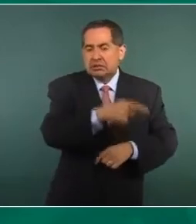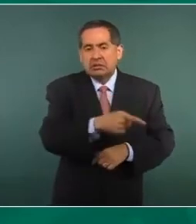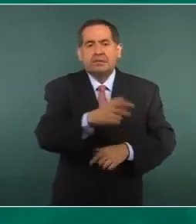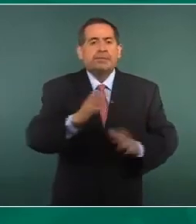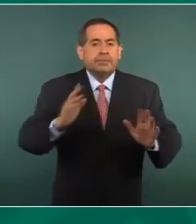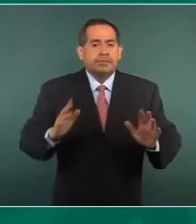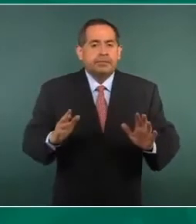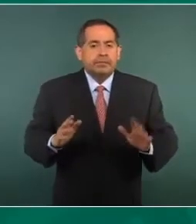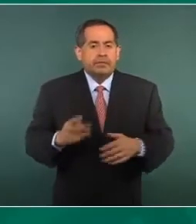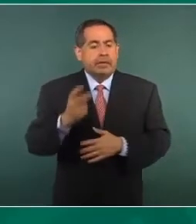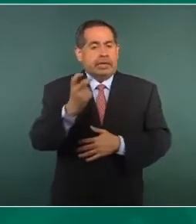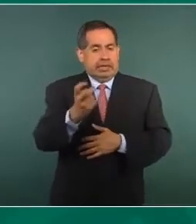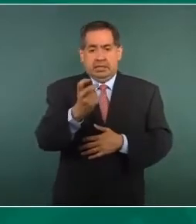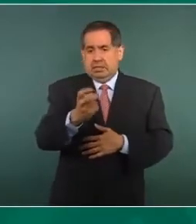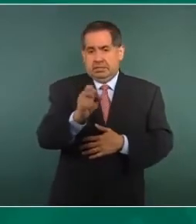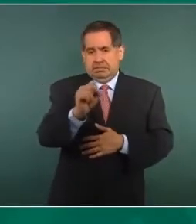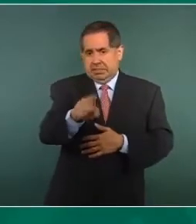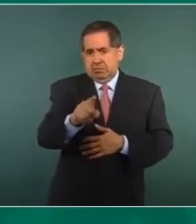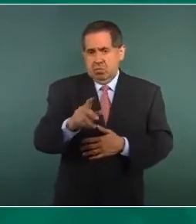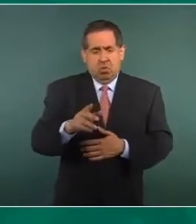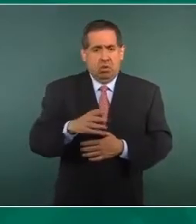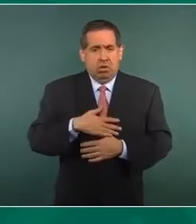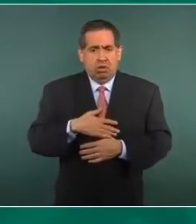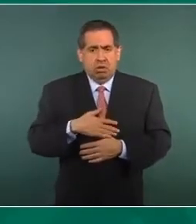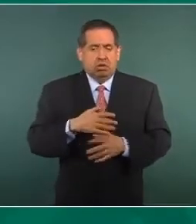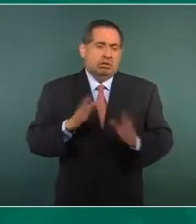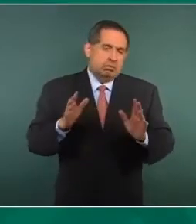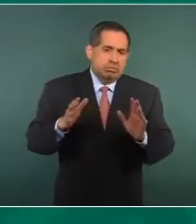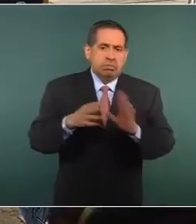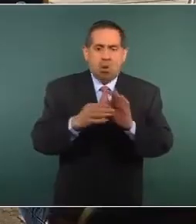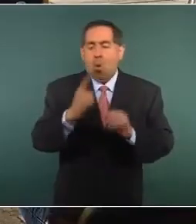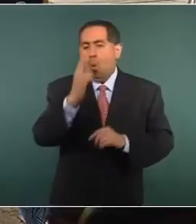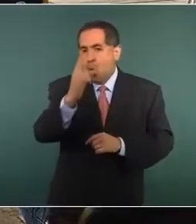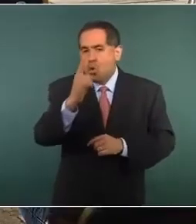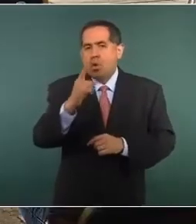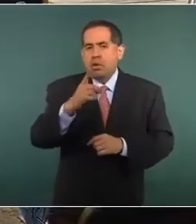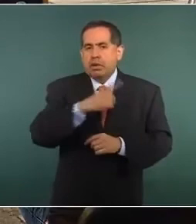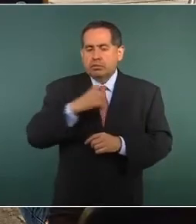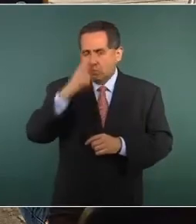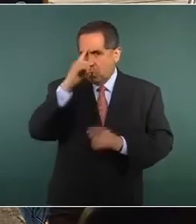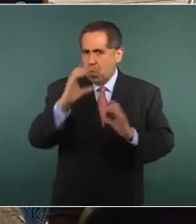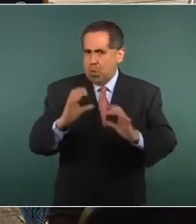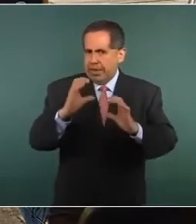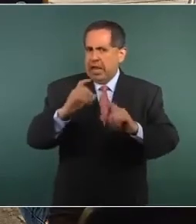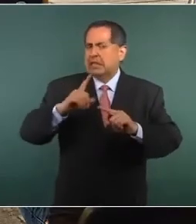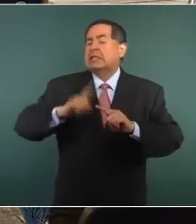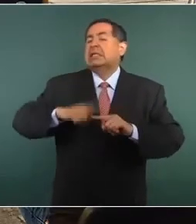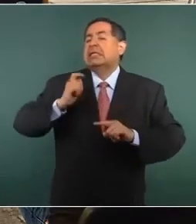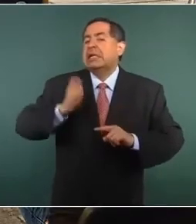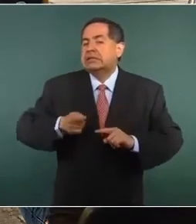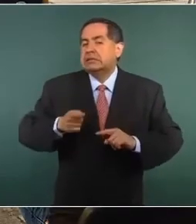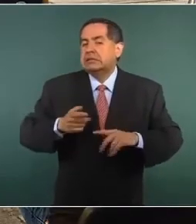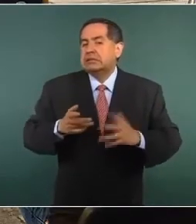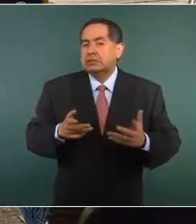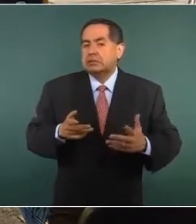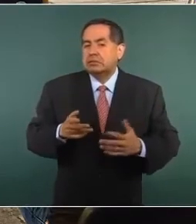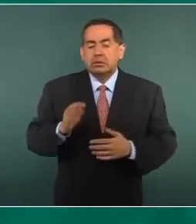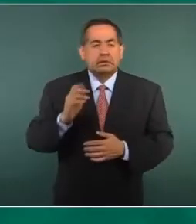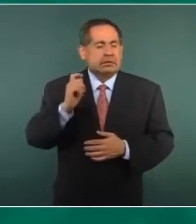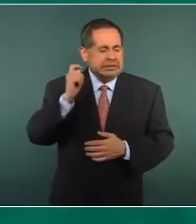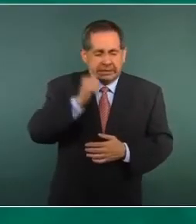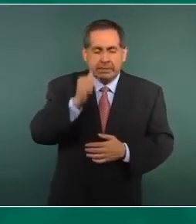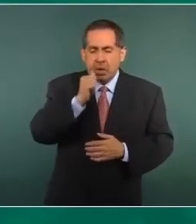en este caso nada más lo que debemos de cuidar siempre